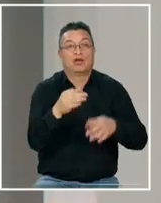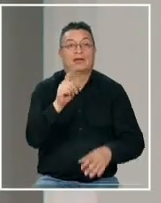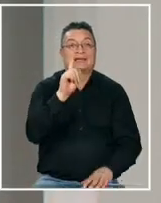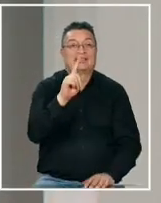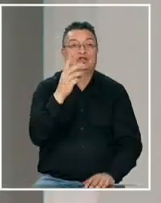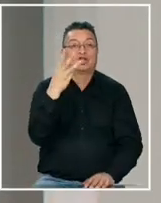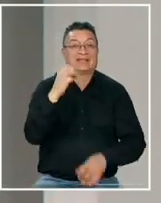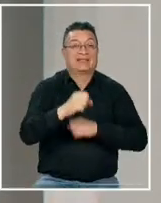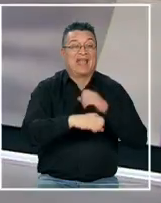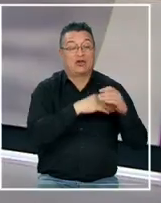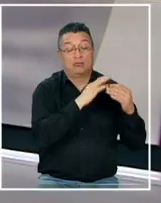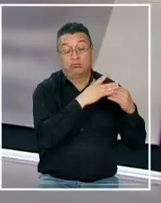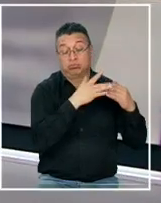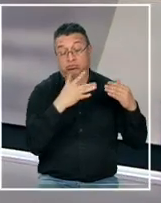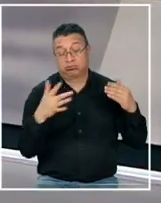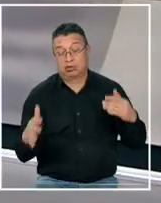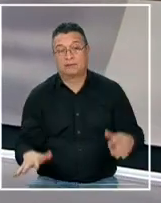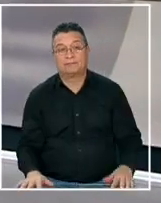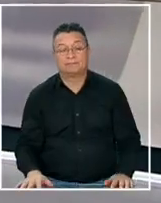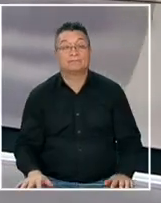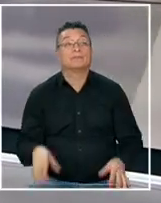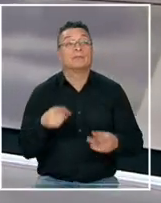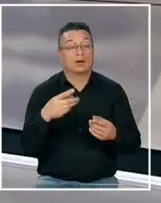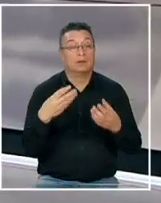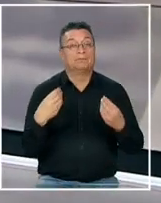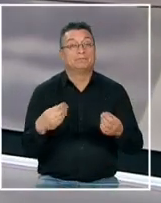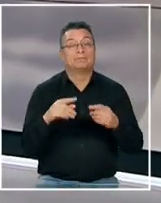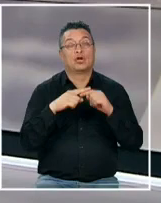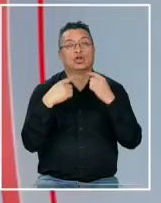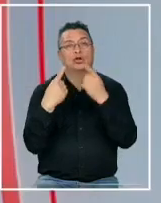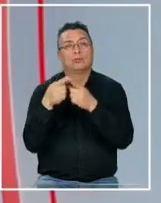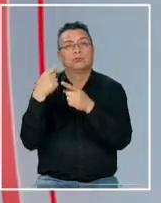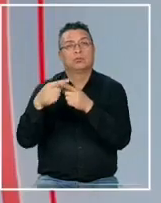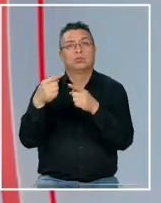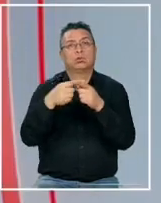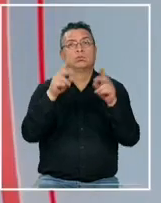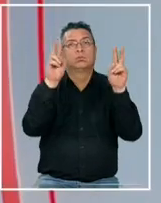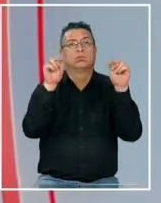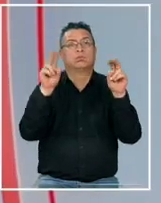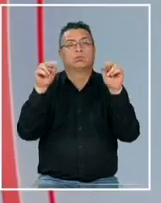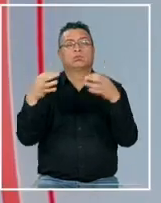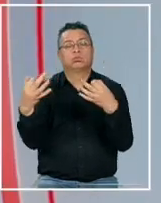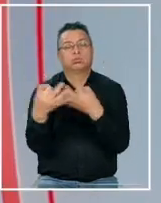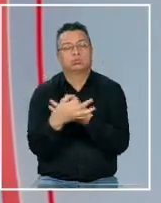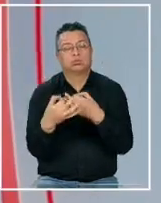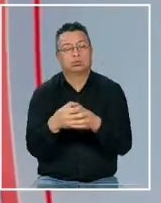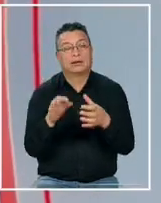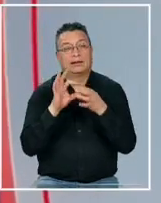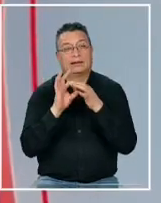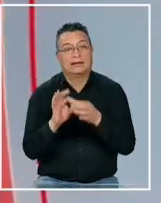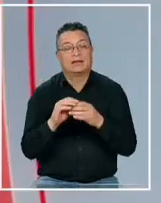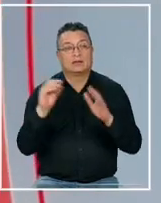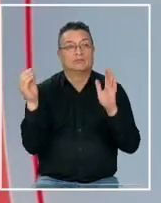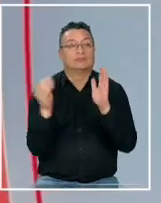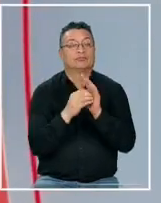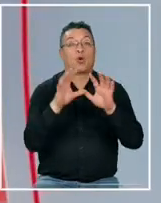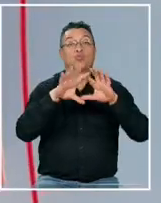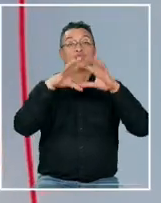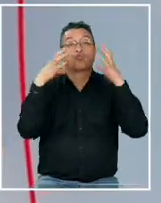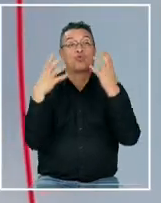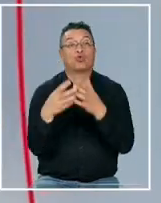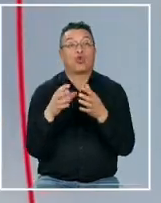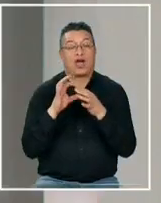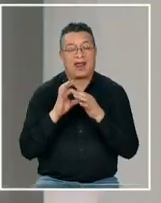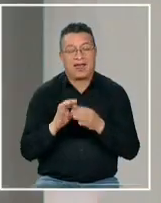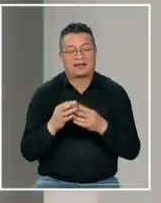años con eso nos despedimos con este recorrido por las mejores imágenes y temas que han marcado al mundo hoy día gracias